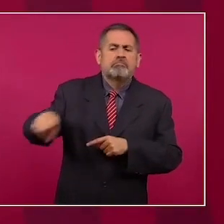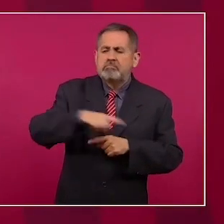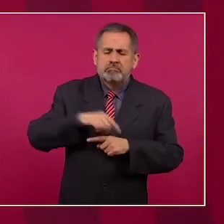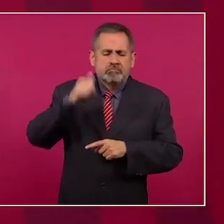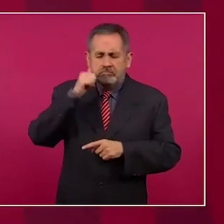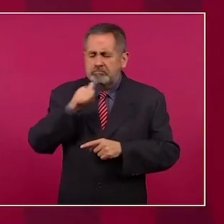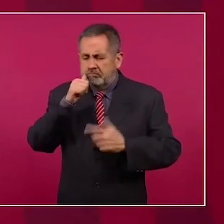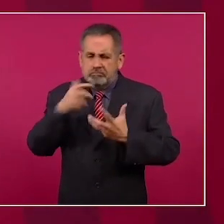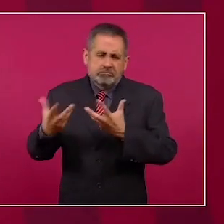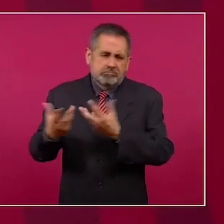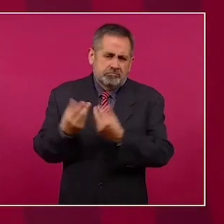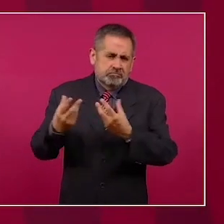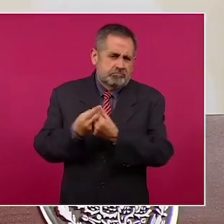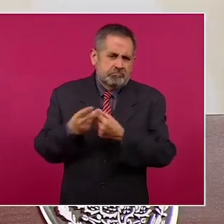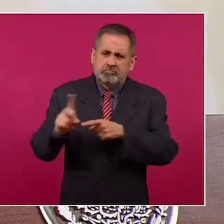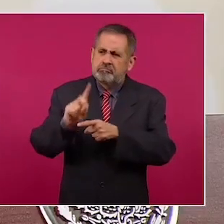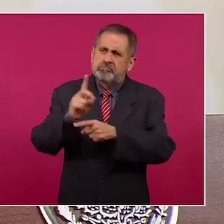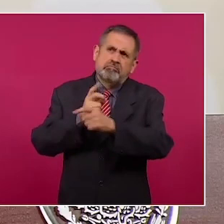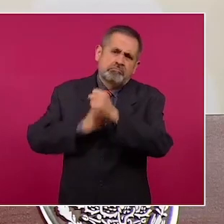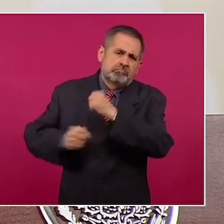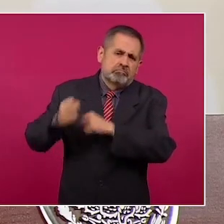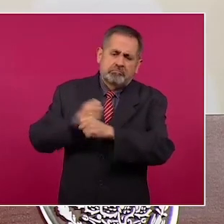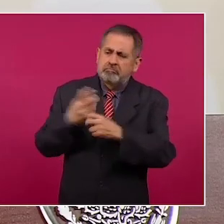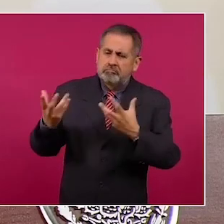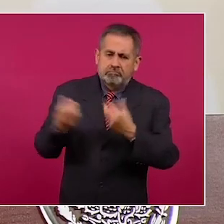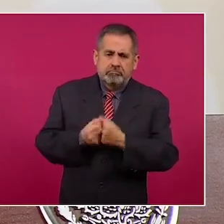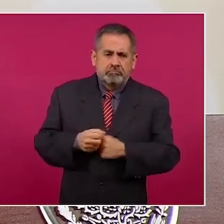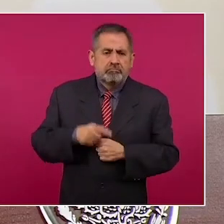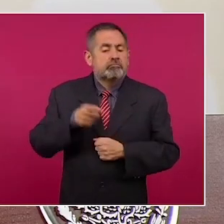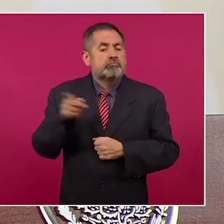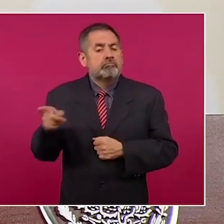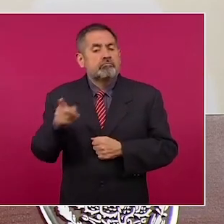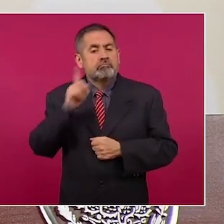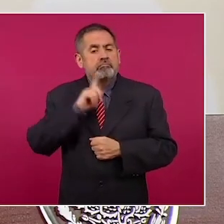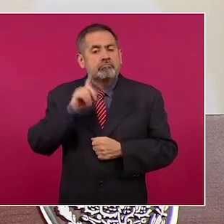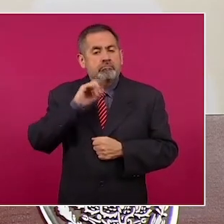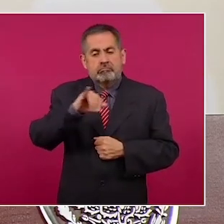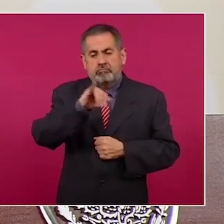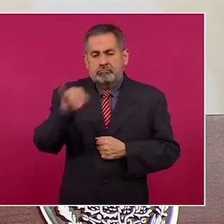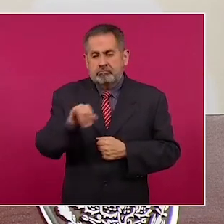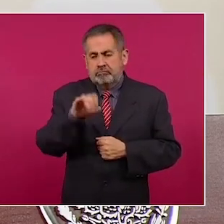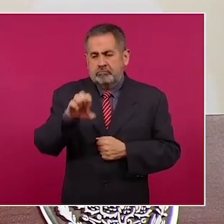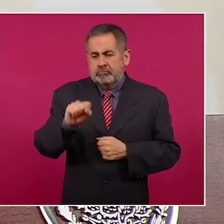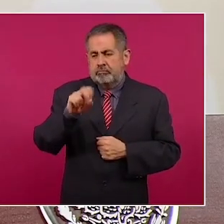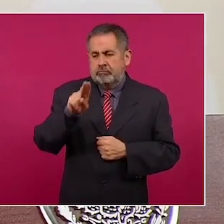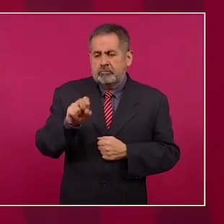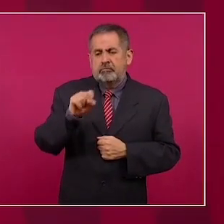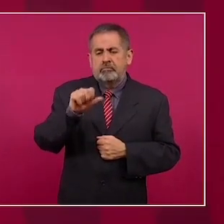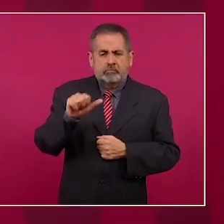de tiempo atrás, va a estar Jesúsa, la estoy invitando,